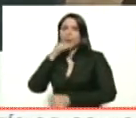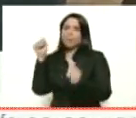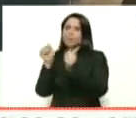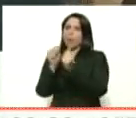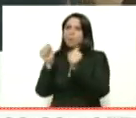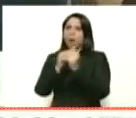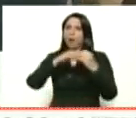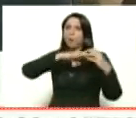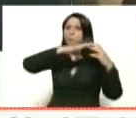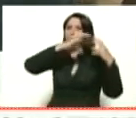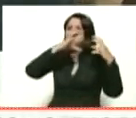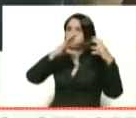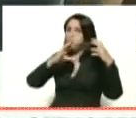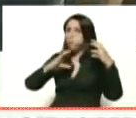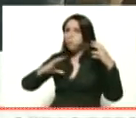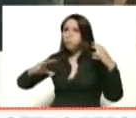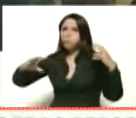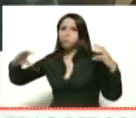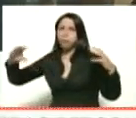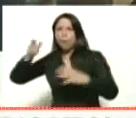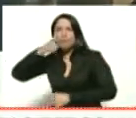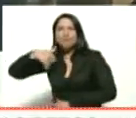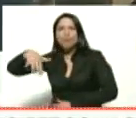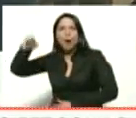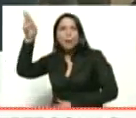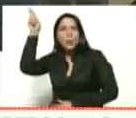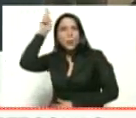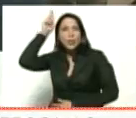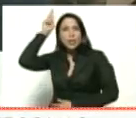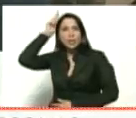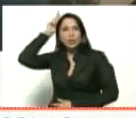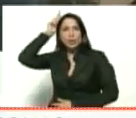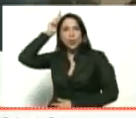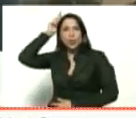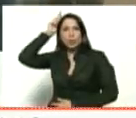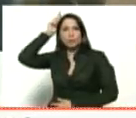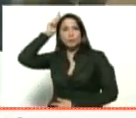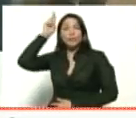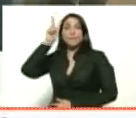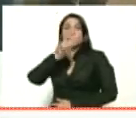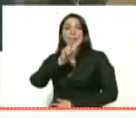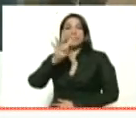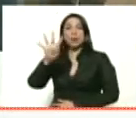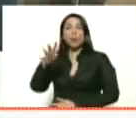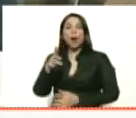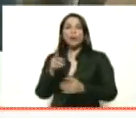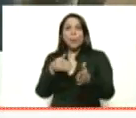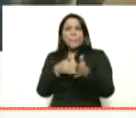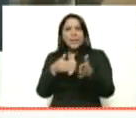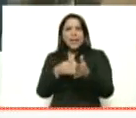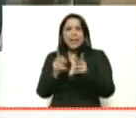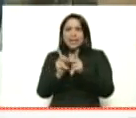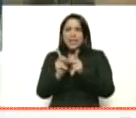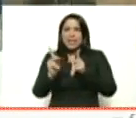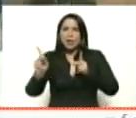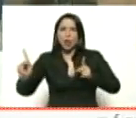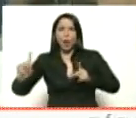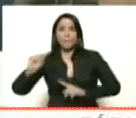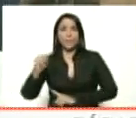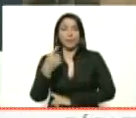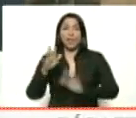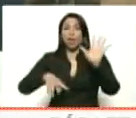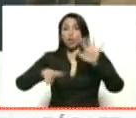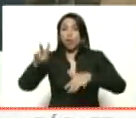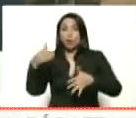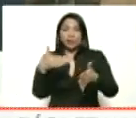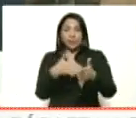la piedra sagrada del pueblo Pemón, que ha viajado 24.000 kilómetros. Primero 12.000